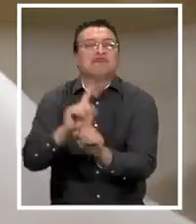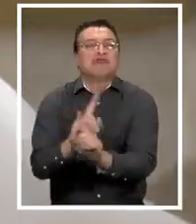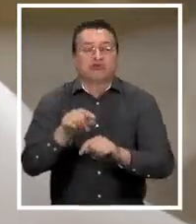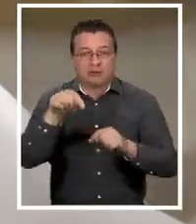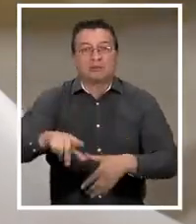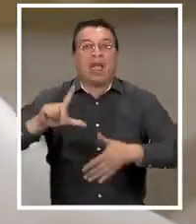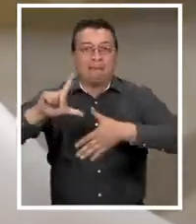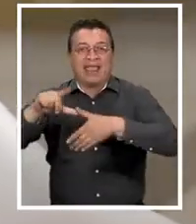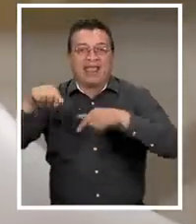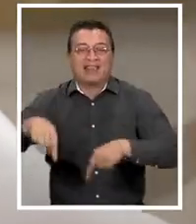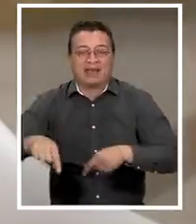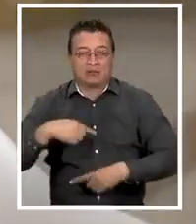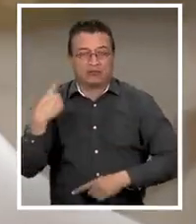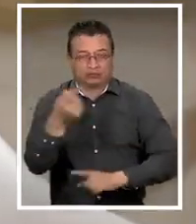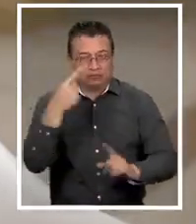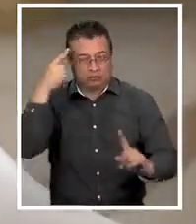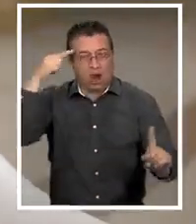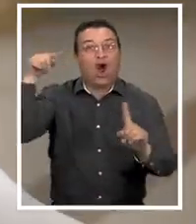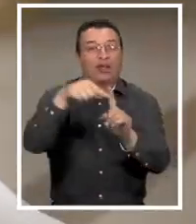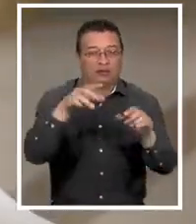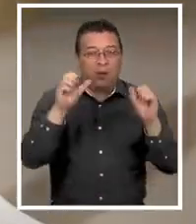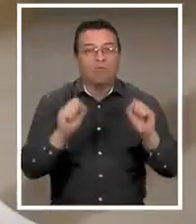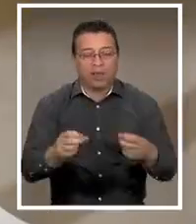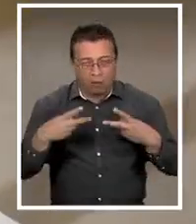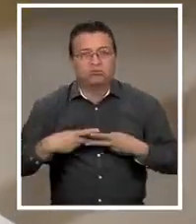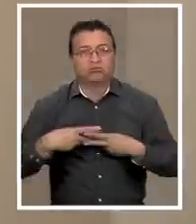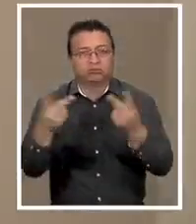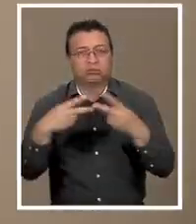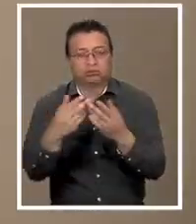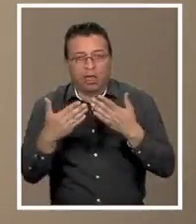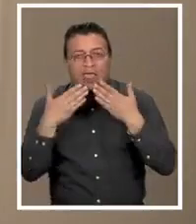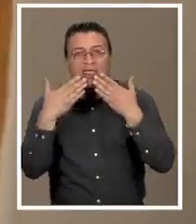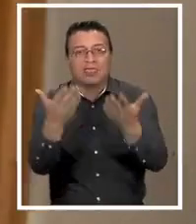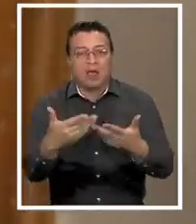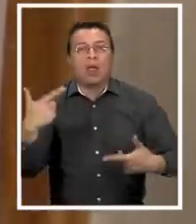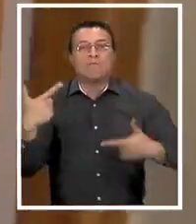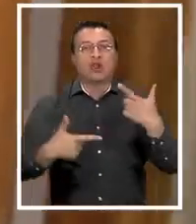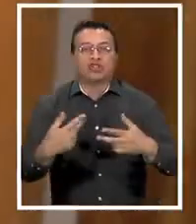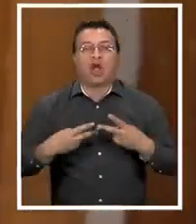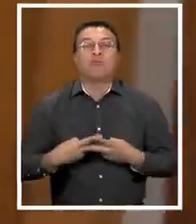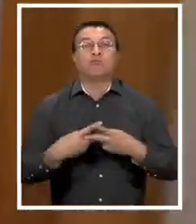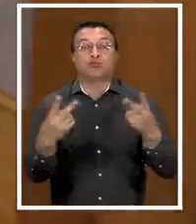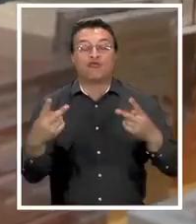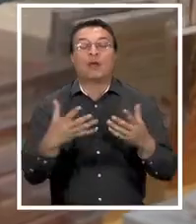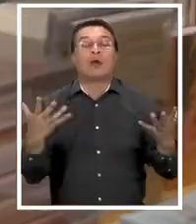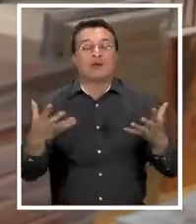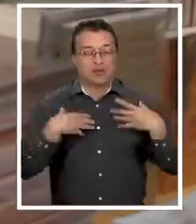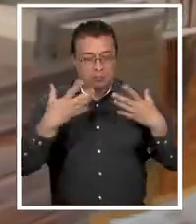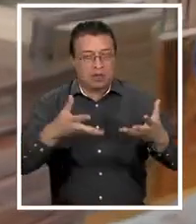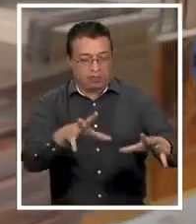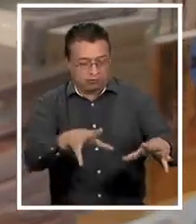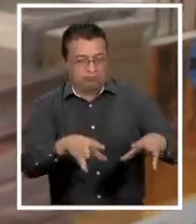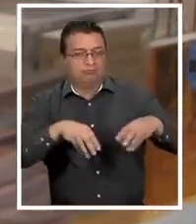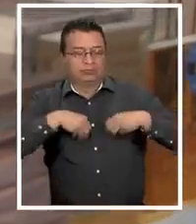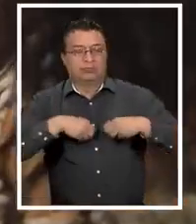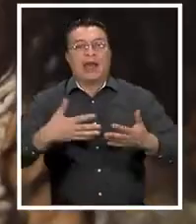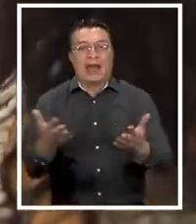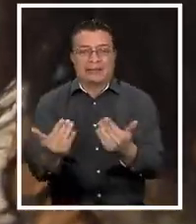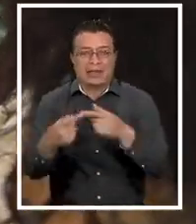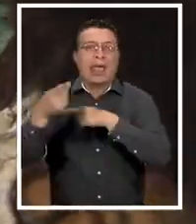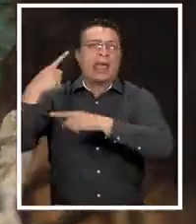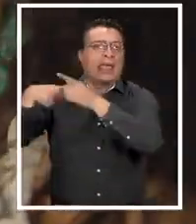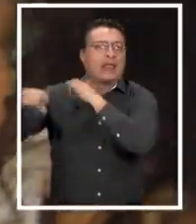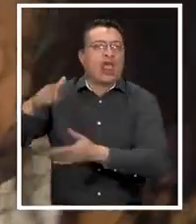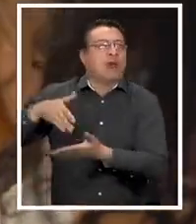Latina. Nuestro objetivo es poder visibilizar y generar políticas públicas para que se aborden las